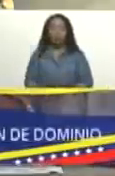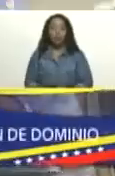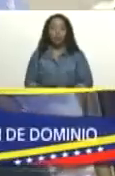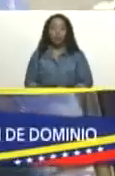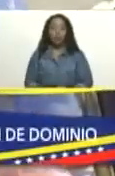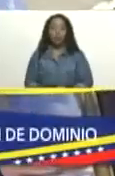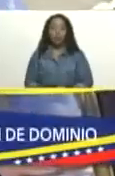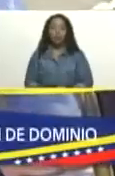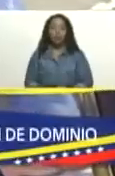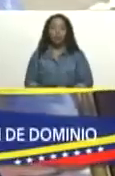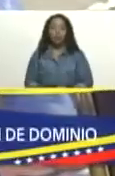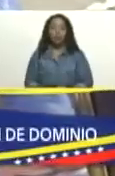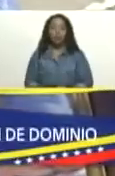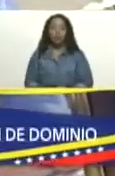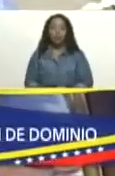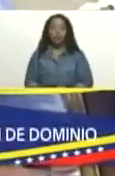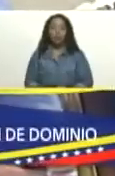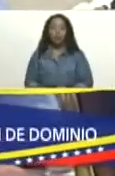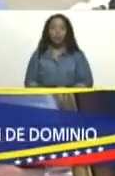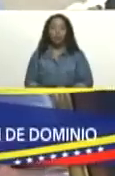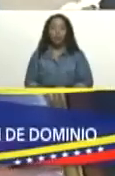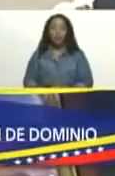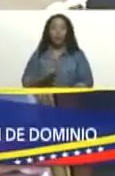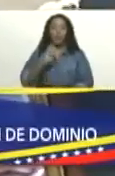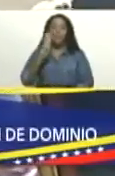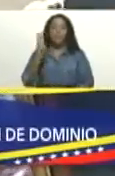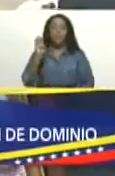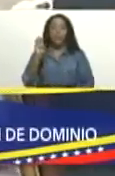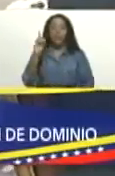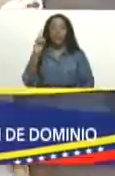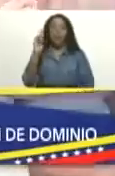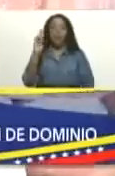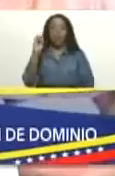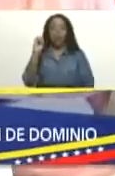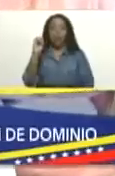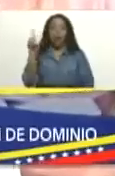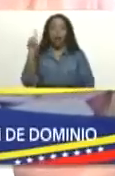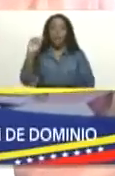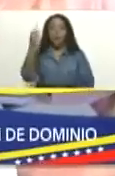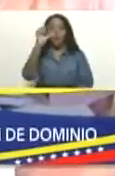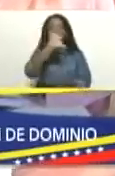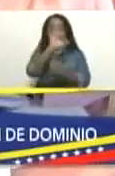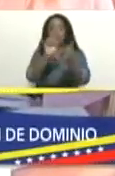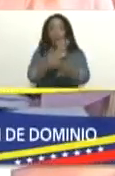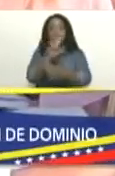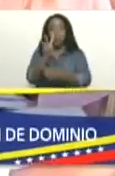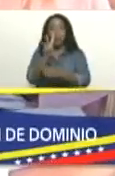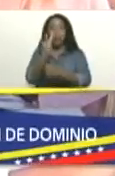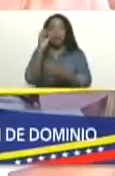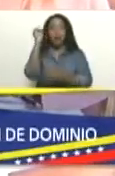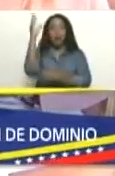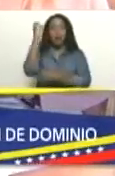Ciudadano Pedro Infante, diputado, primer vicepresidente de la Asamblea Nacional.